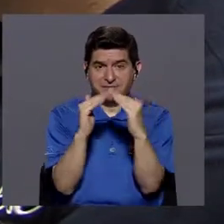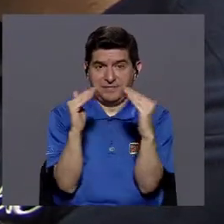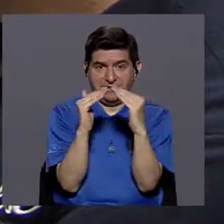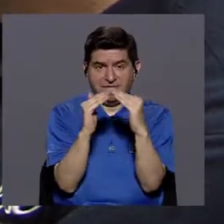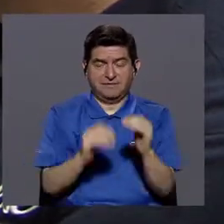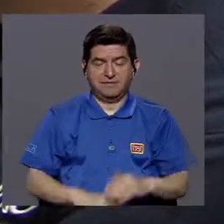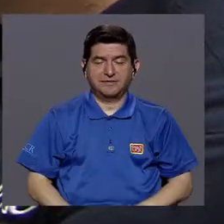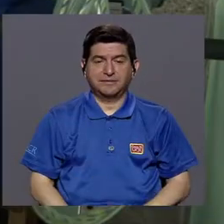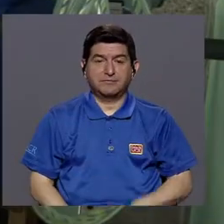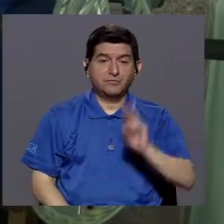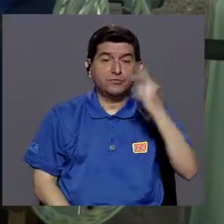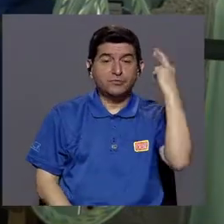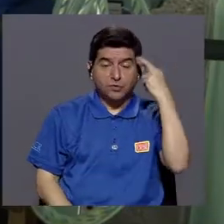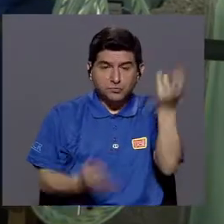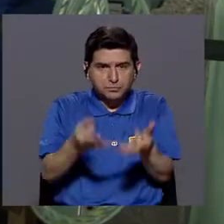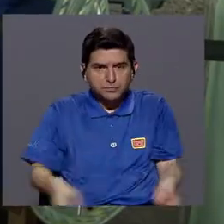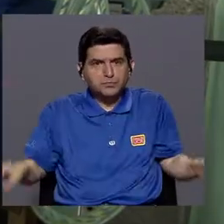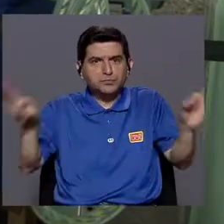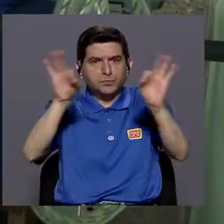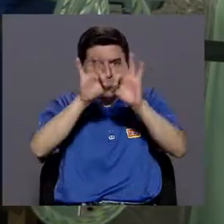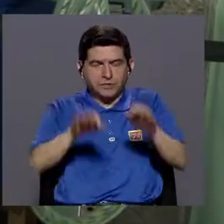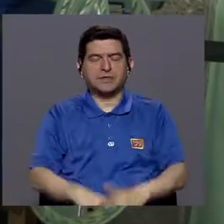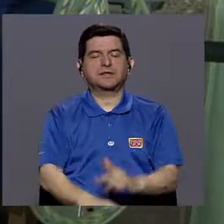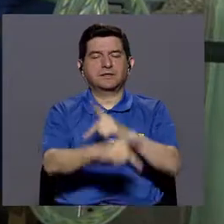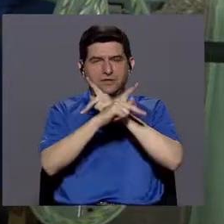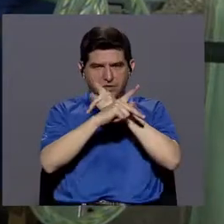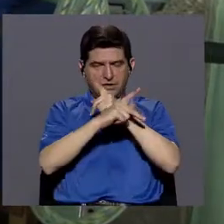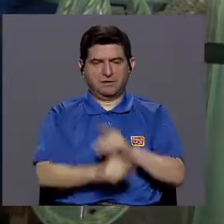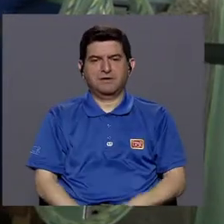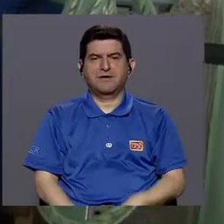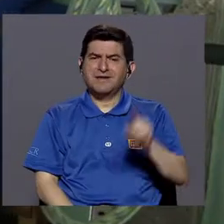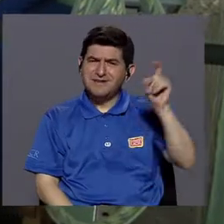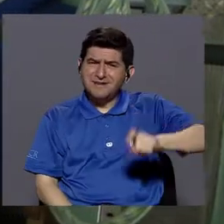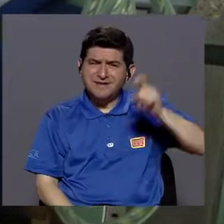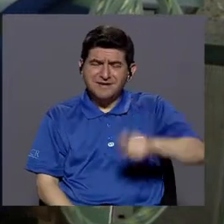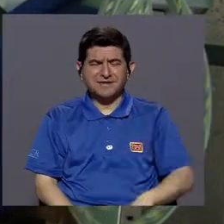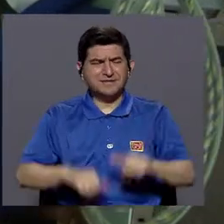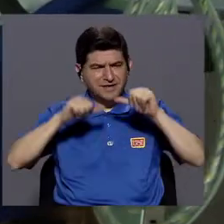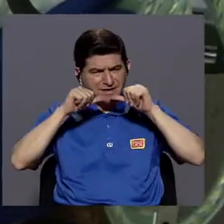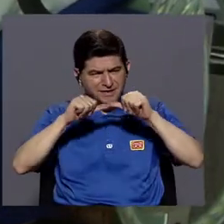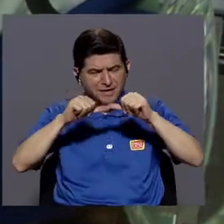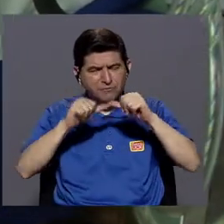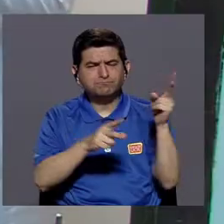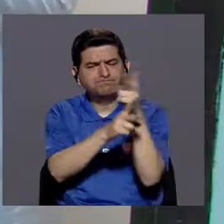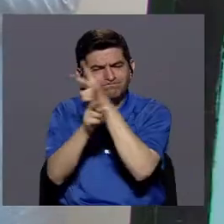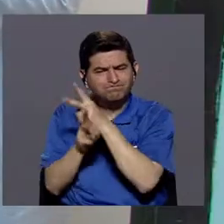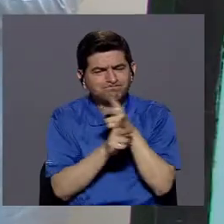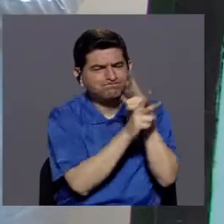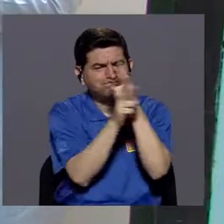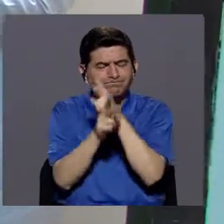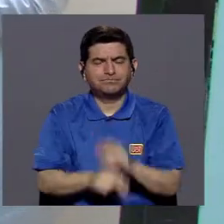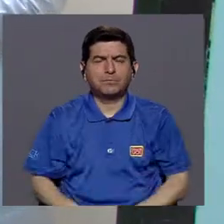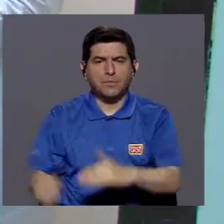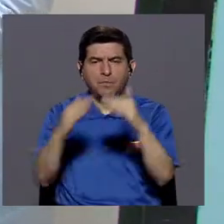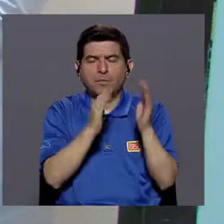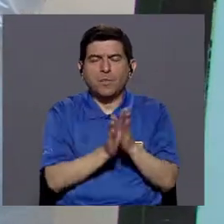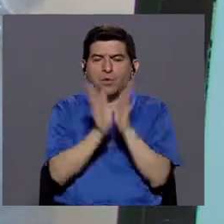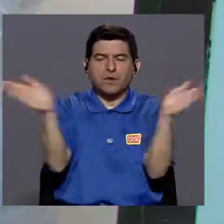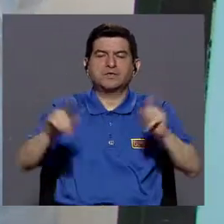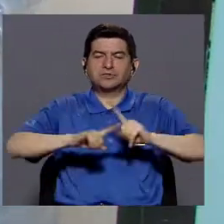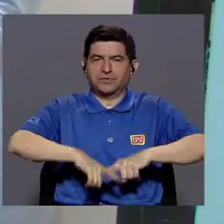exposición para la familia que convive con él, entonces por dos razones importantísimas tiene que protegerse y tiene que estar más periódicamente